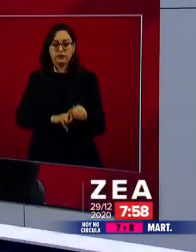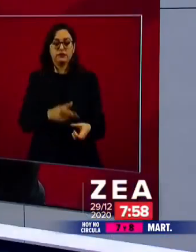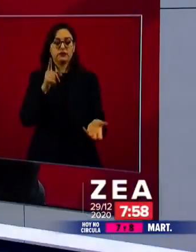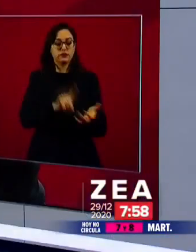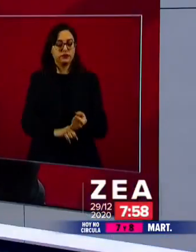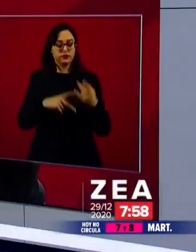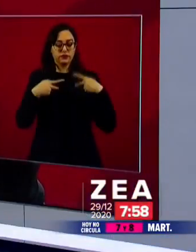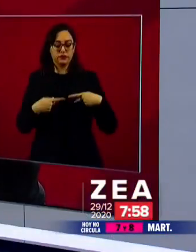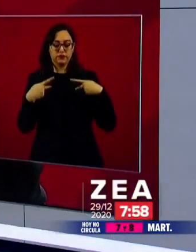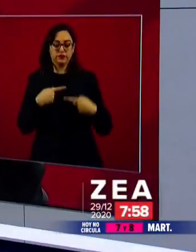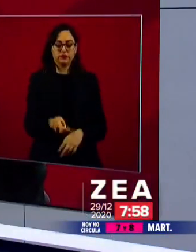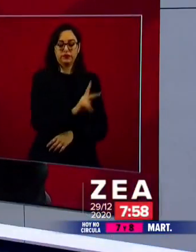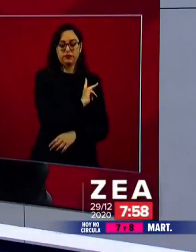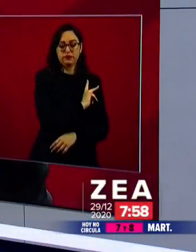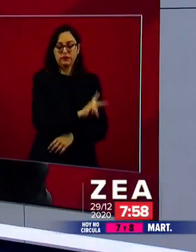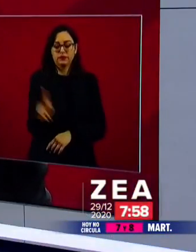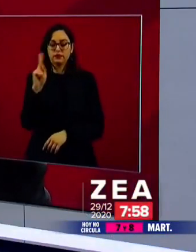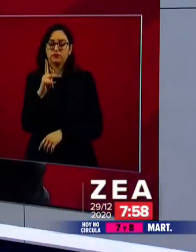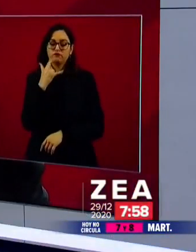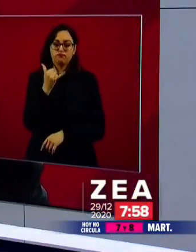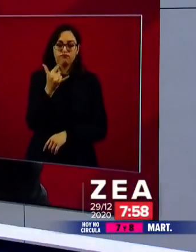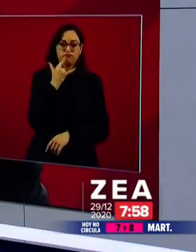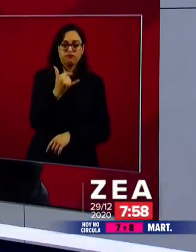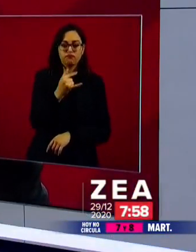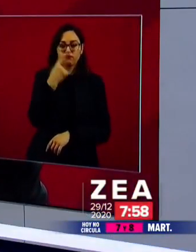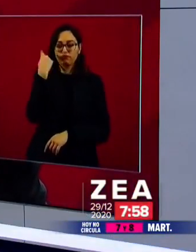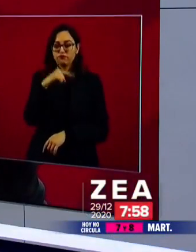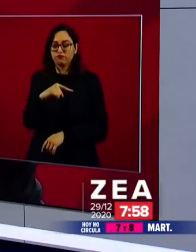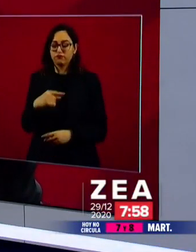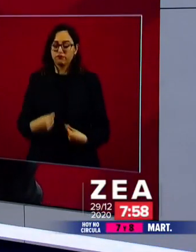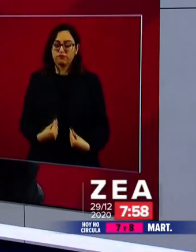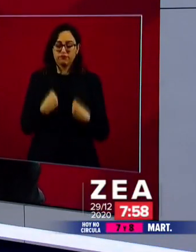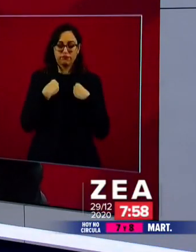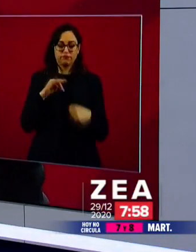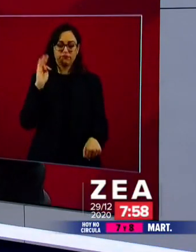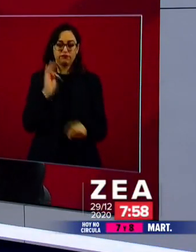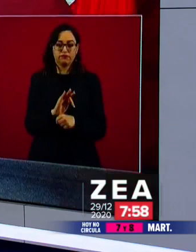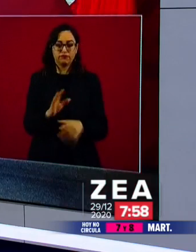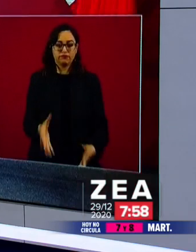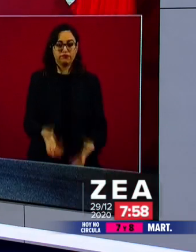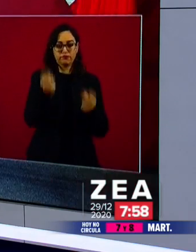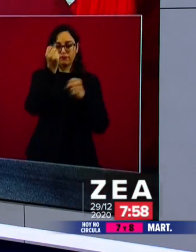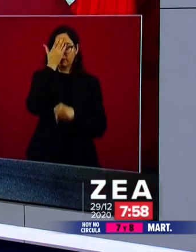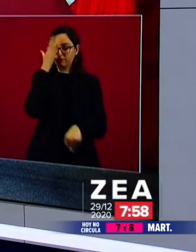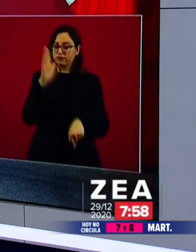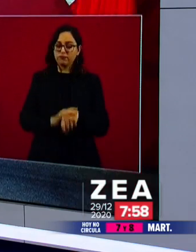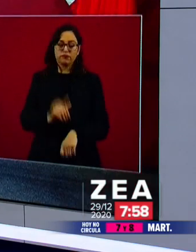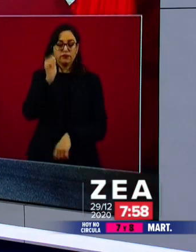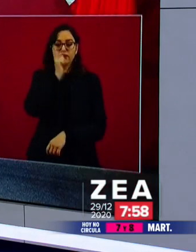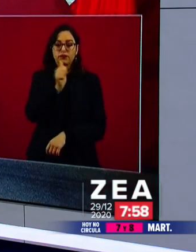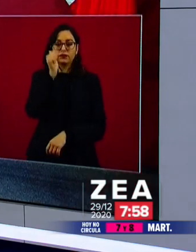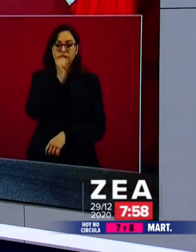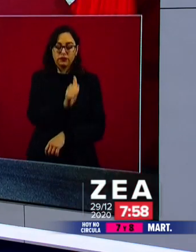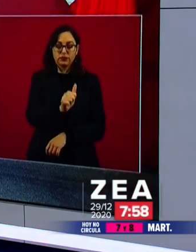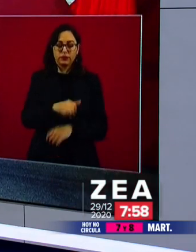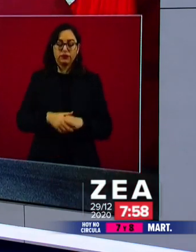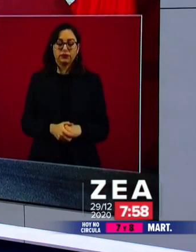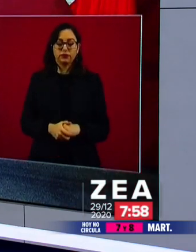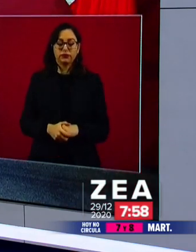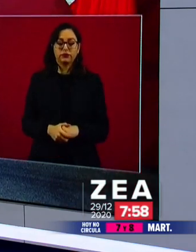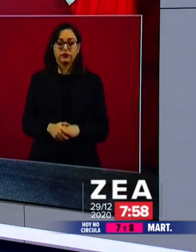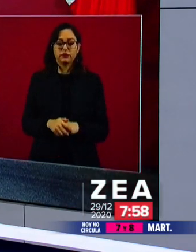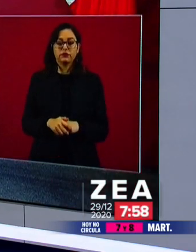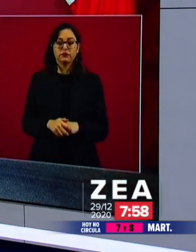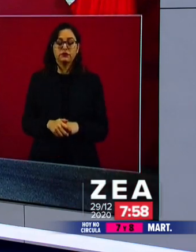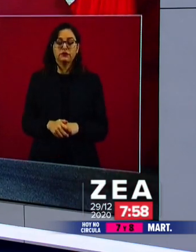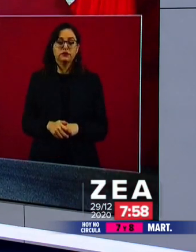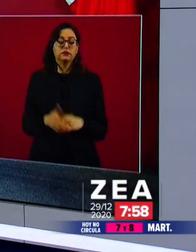¿Cómo le fue la mañanera al presidente? Este martes se entregó el reconocimiento a Miguel Hidalgo en honor al personal médico y hospitalario del sector salud del país. El presidente Andrés Manuel López